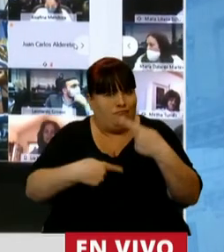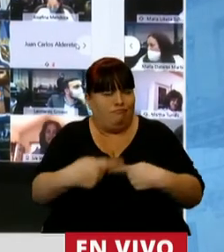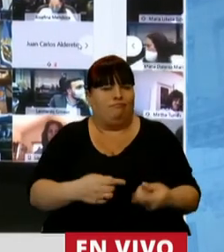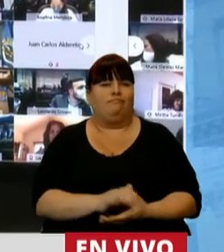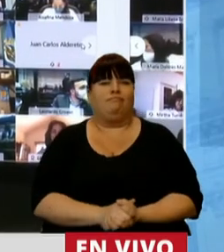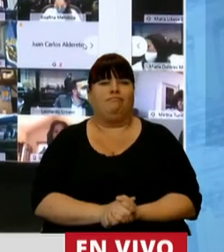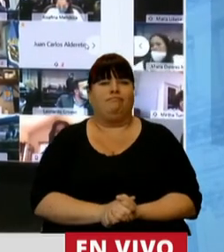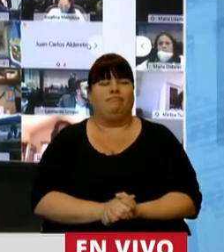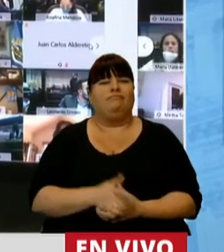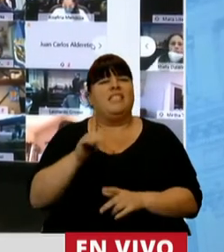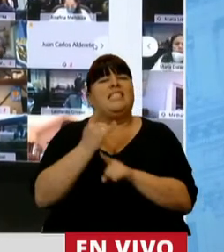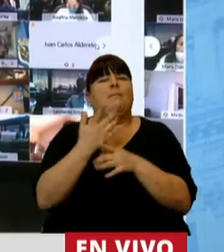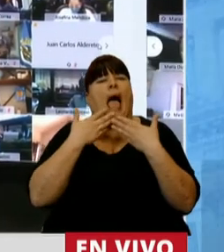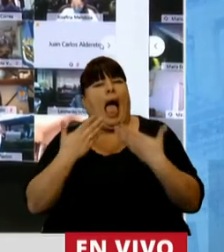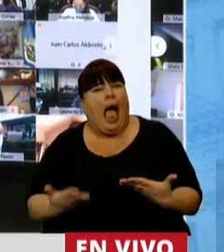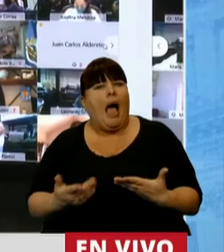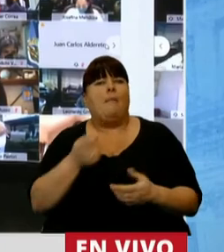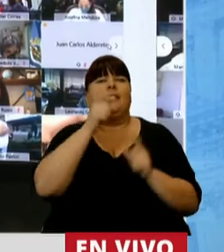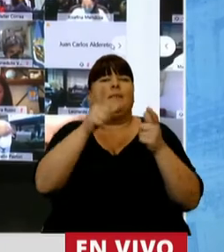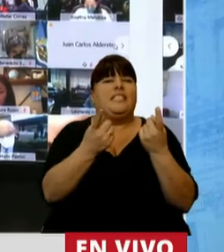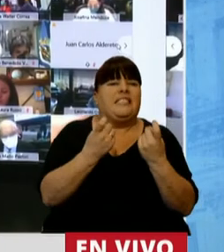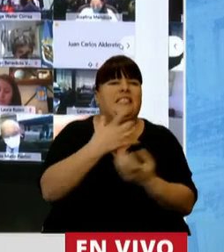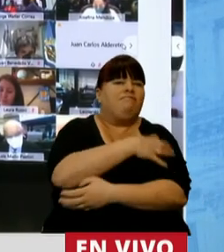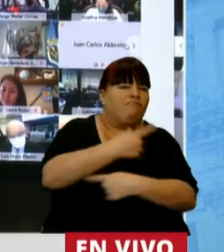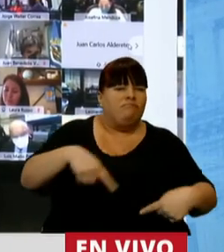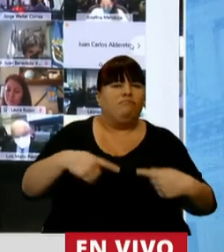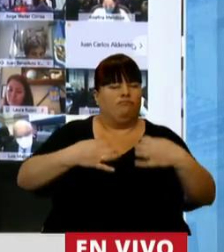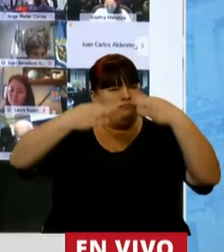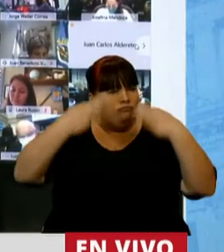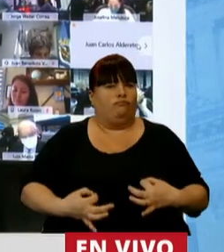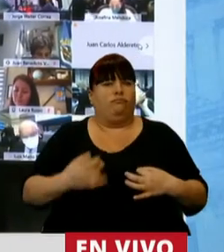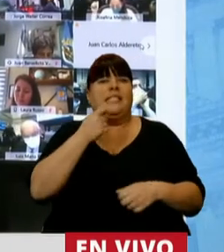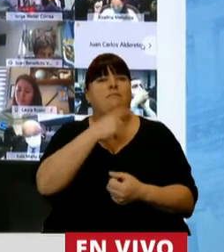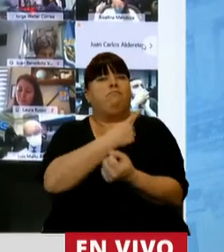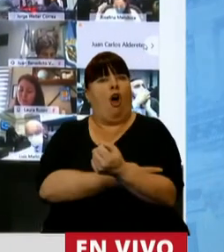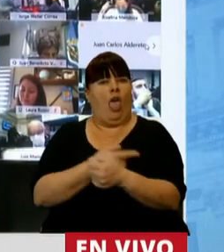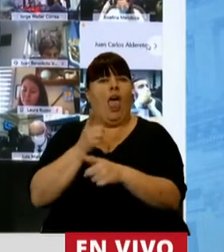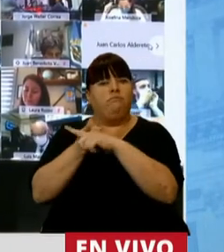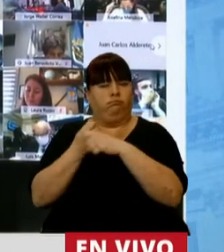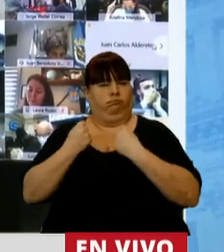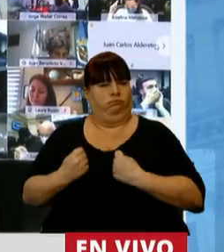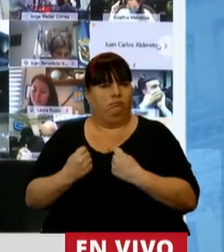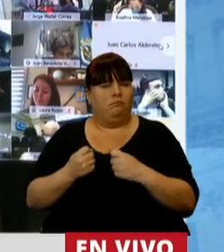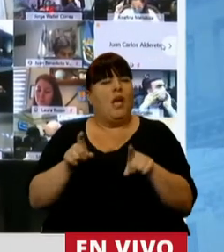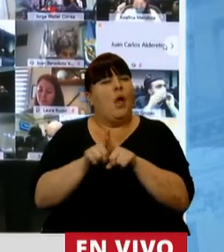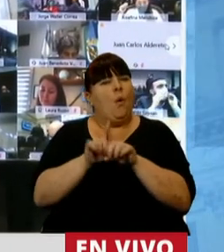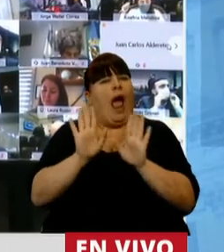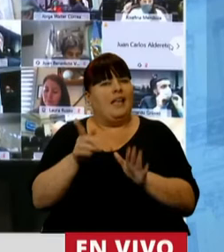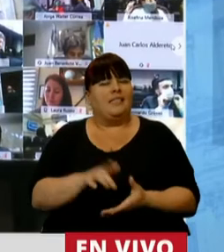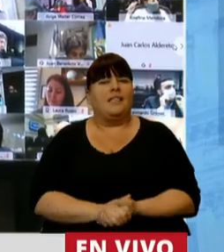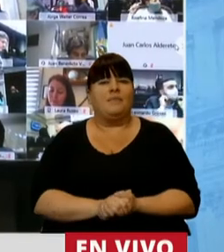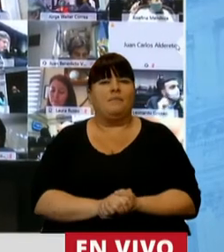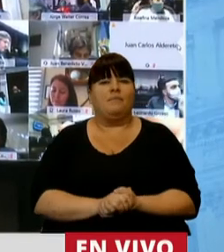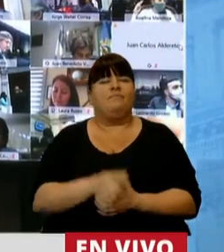Tenía ese gesto amable con el necesitado y esa firmeza con los poderosos. Así fue siempre Lupini,